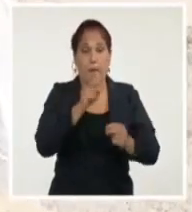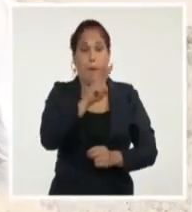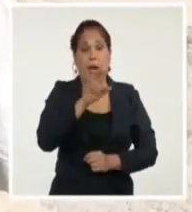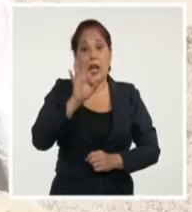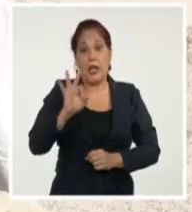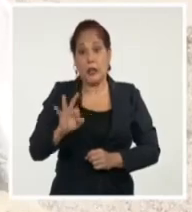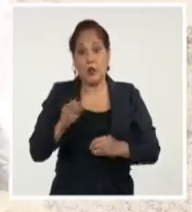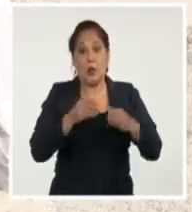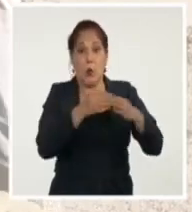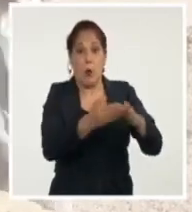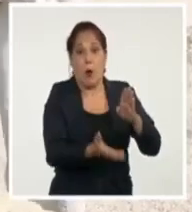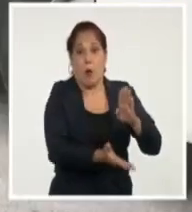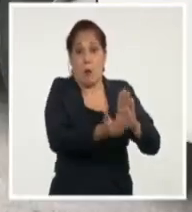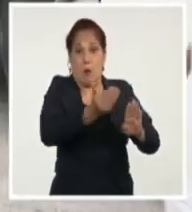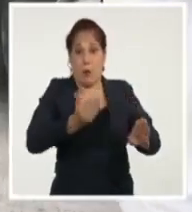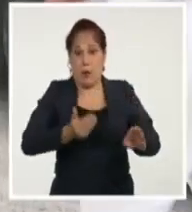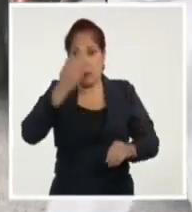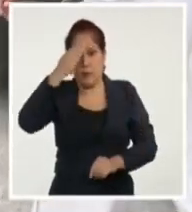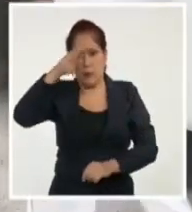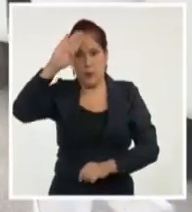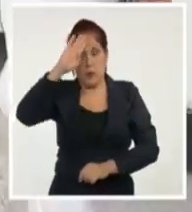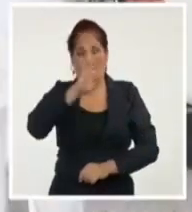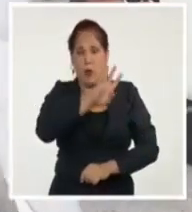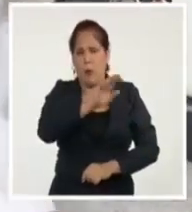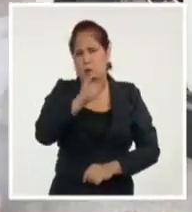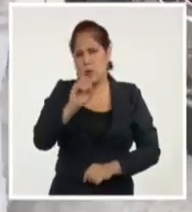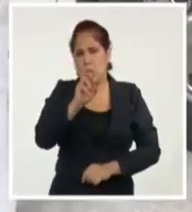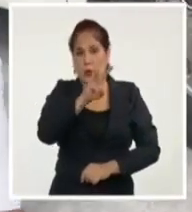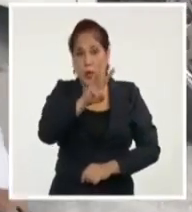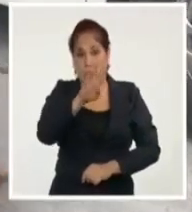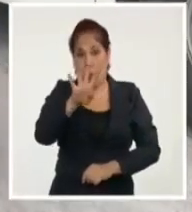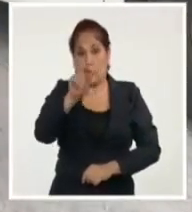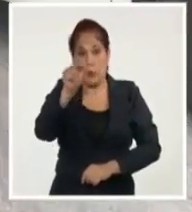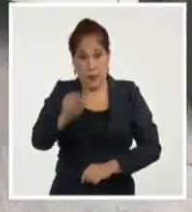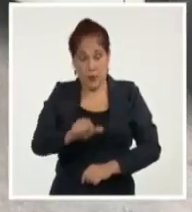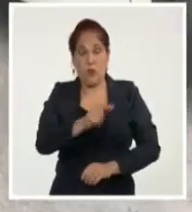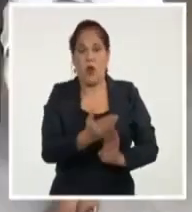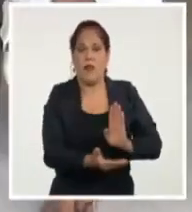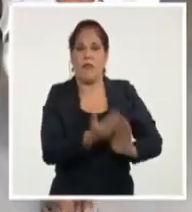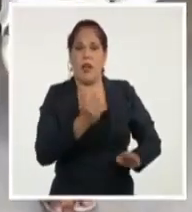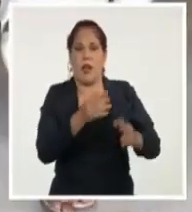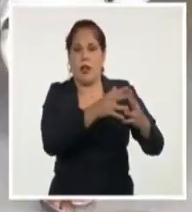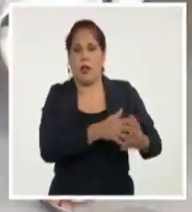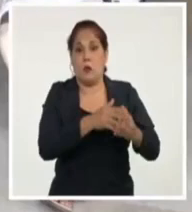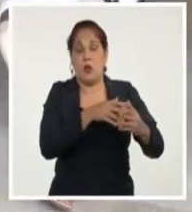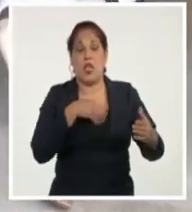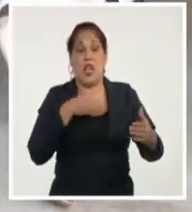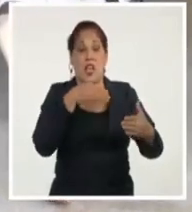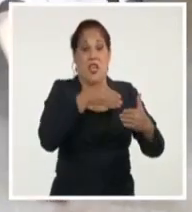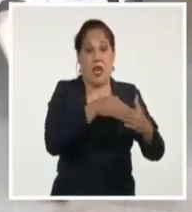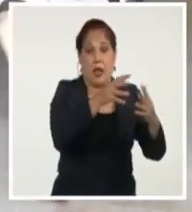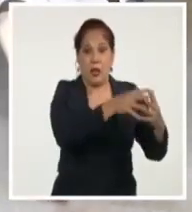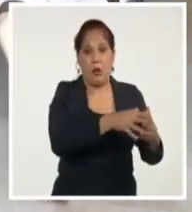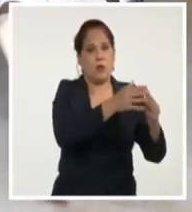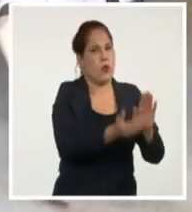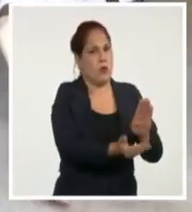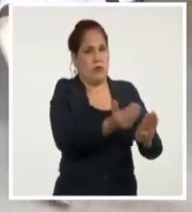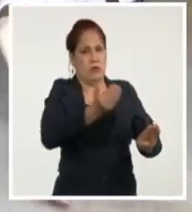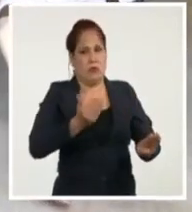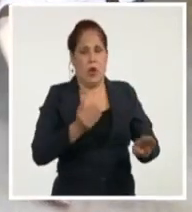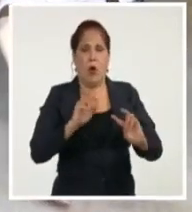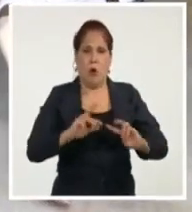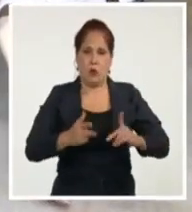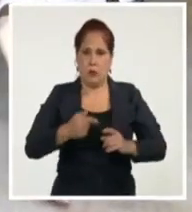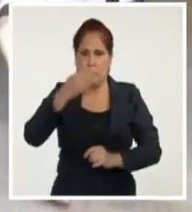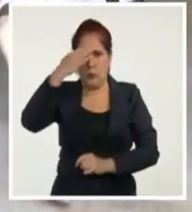operaciones de devolución, con 434 personas que intentaban llegar a los Estados Unidos por la vía marítima.